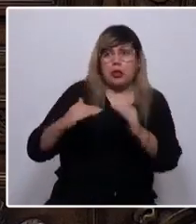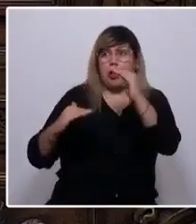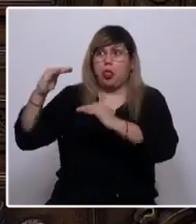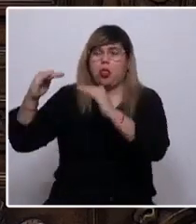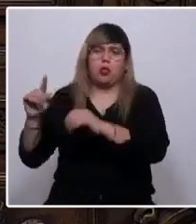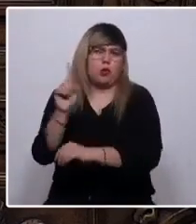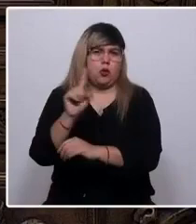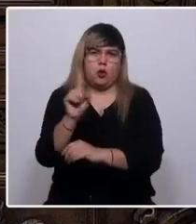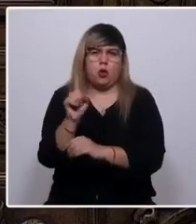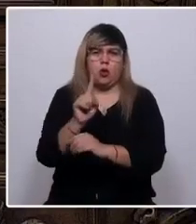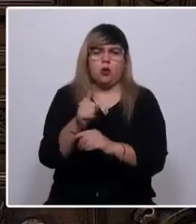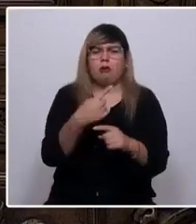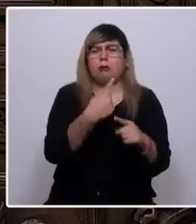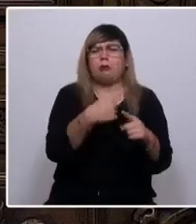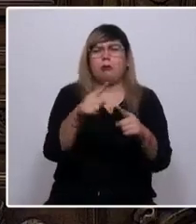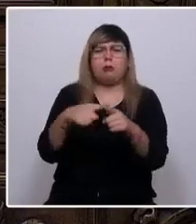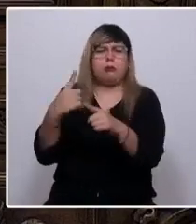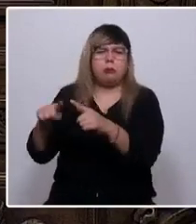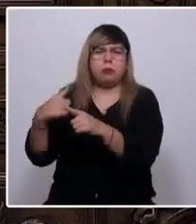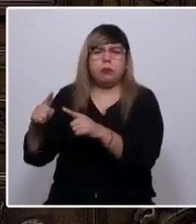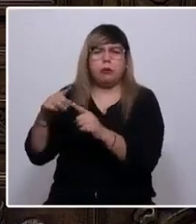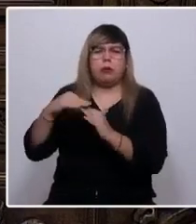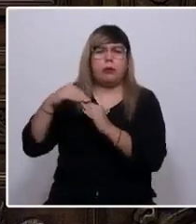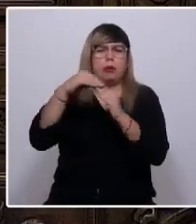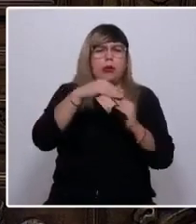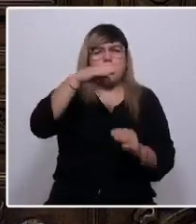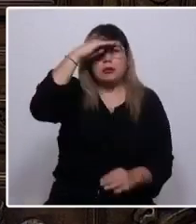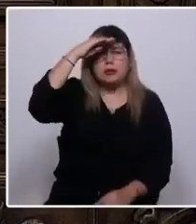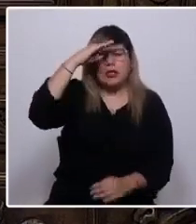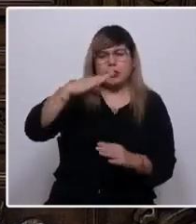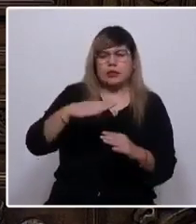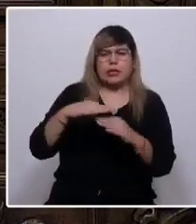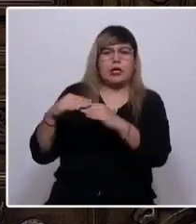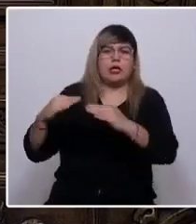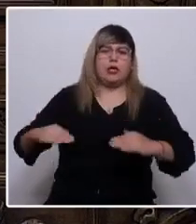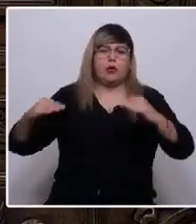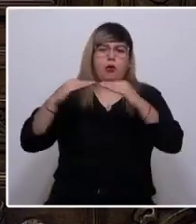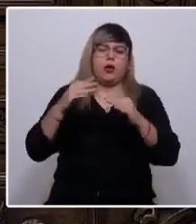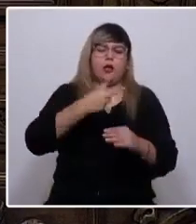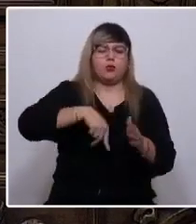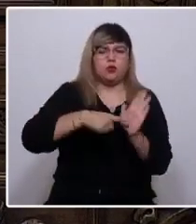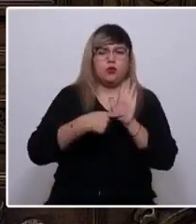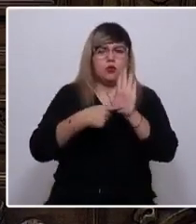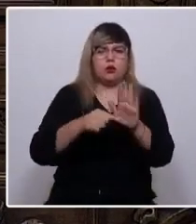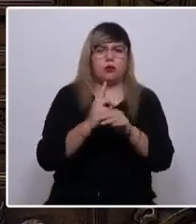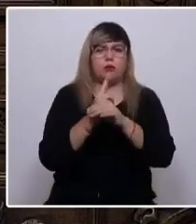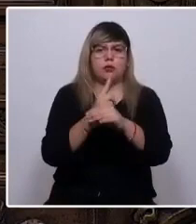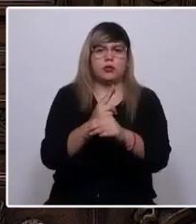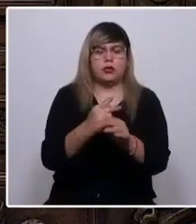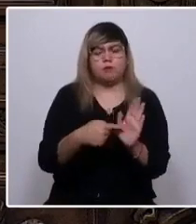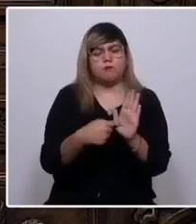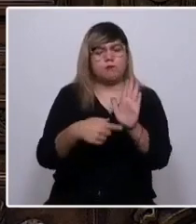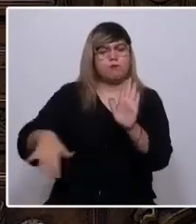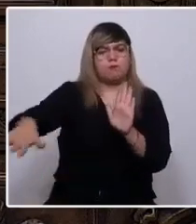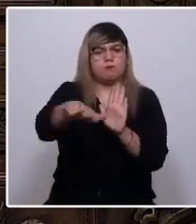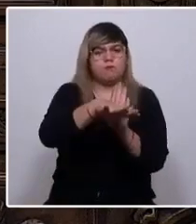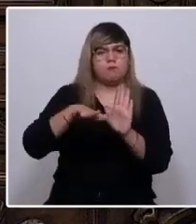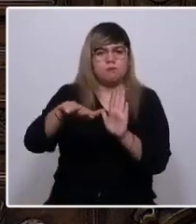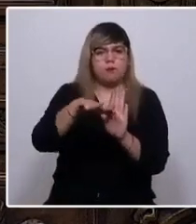multiplicidad de miradas y vivencias que en este foro debemos representar y reflejar entre todas.